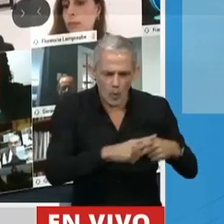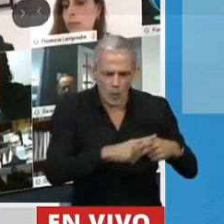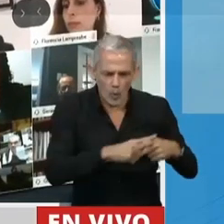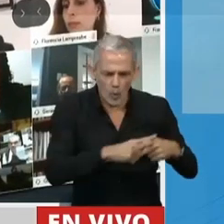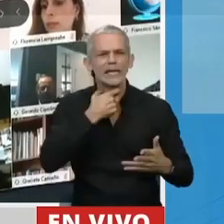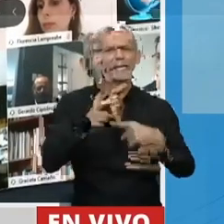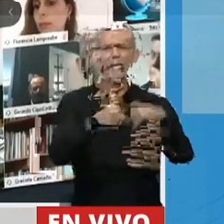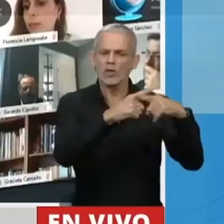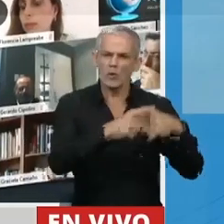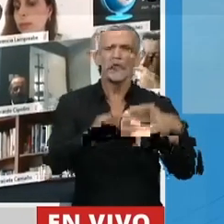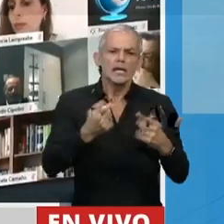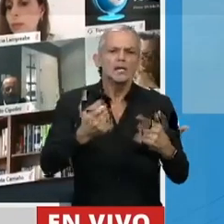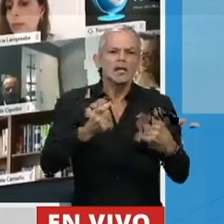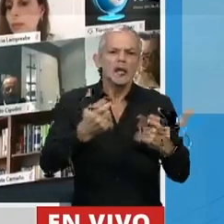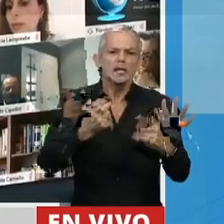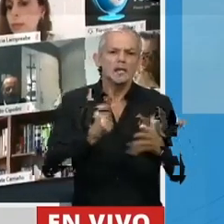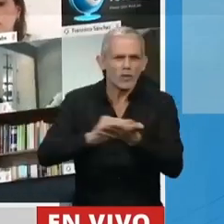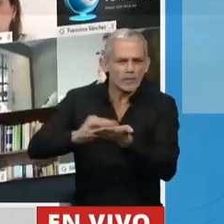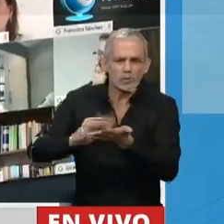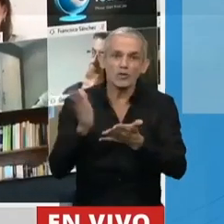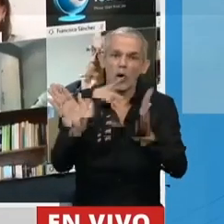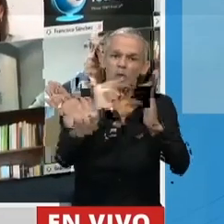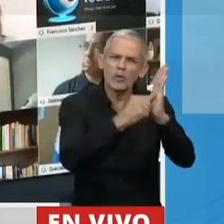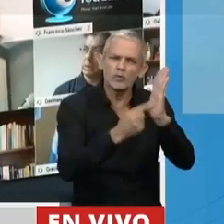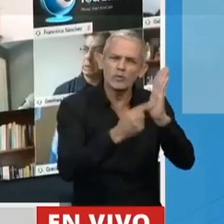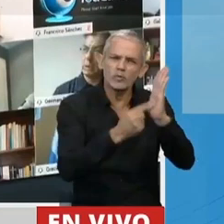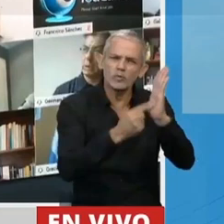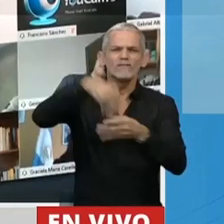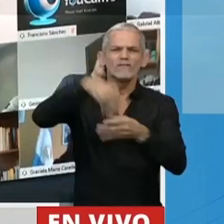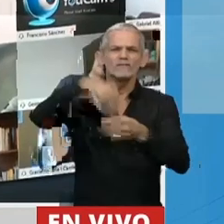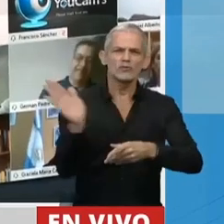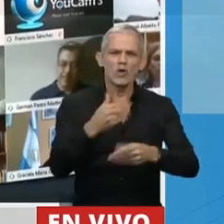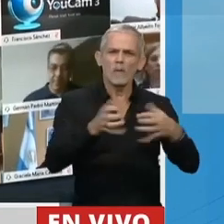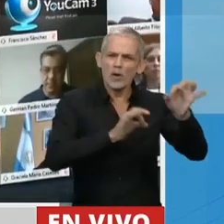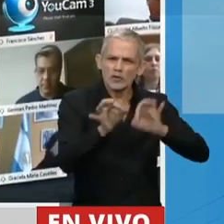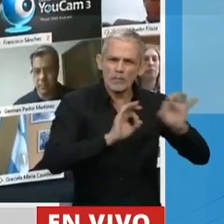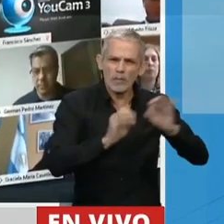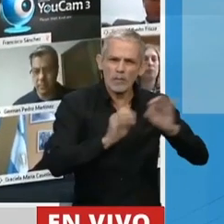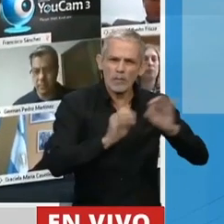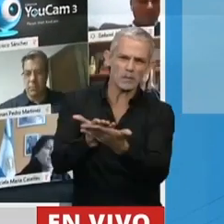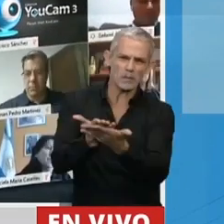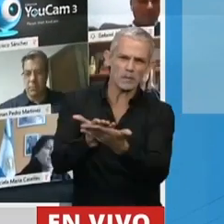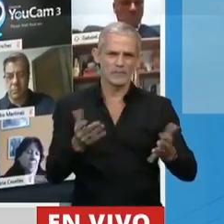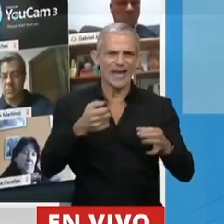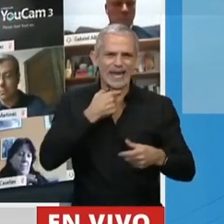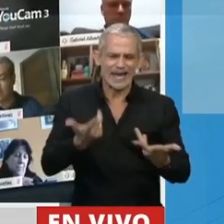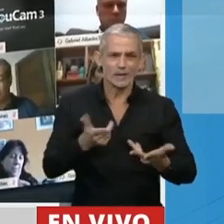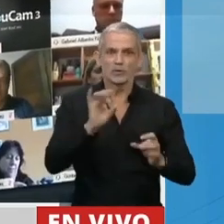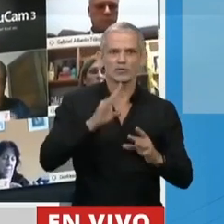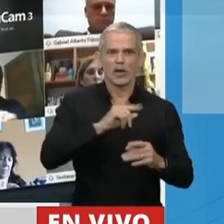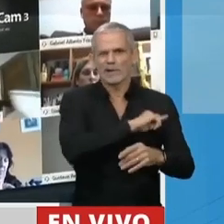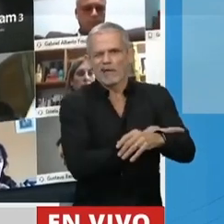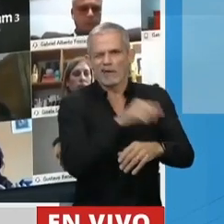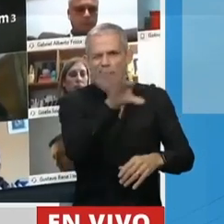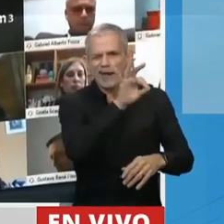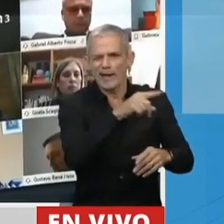discutir, queremos poder discutir todos los puntos y queremos poder votar todos los proyectos, no solamente los que se